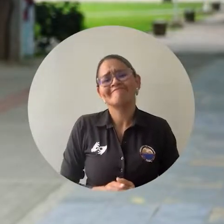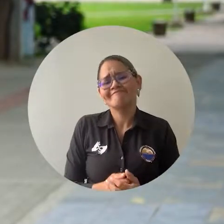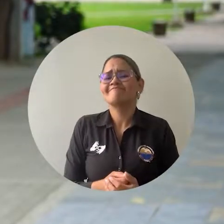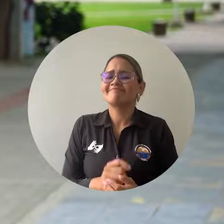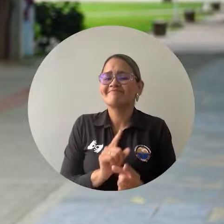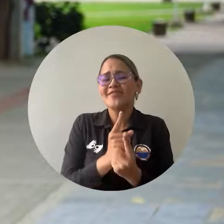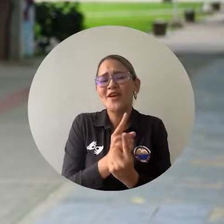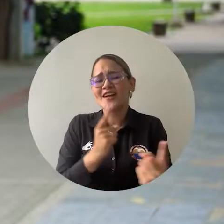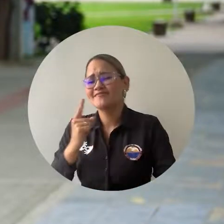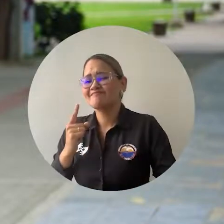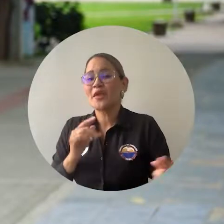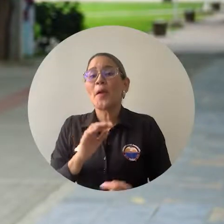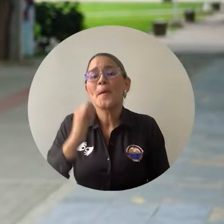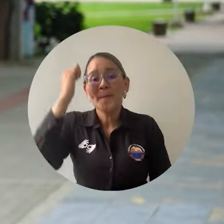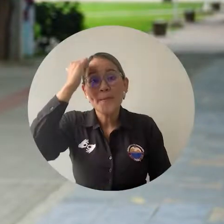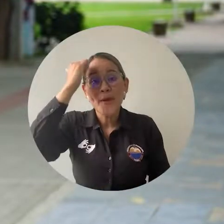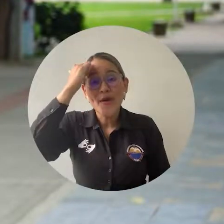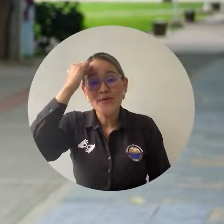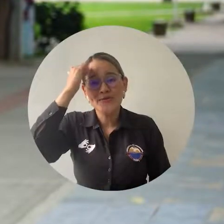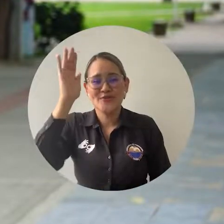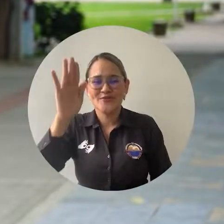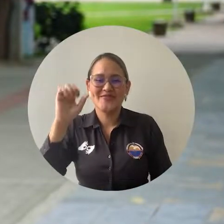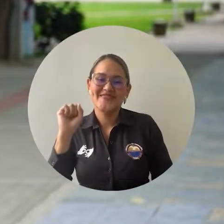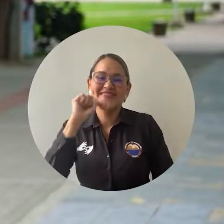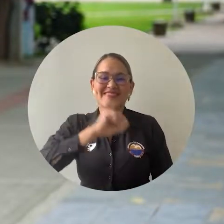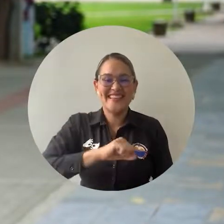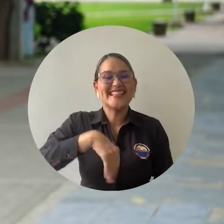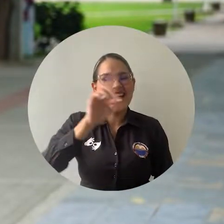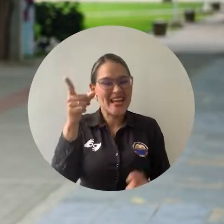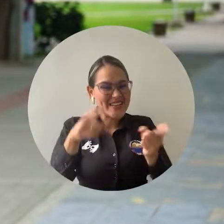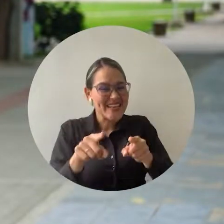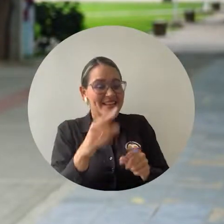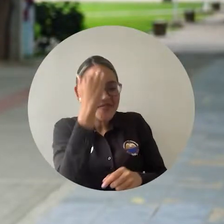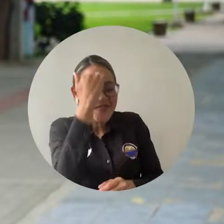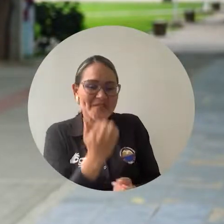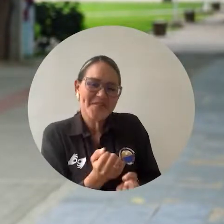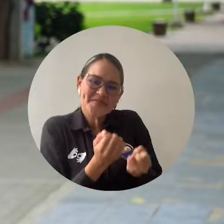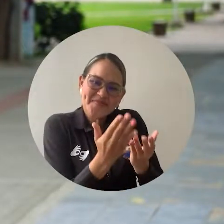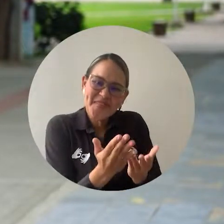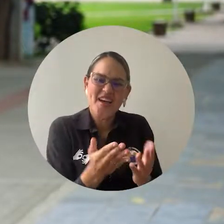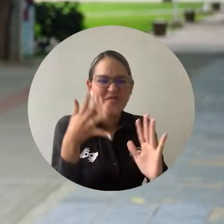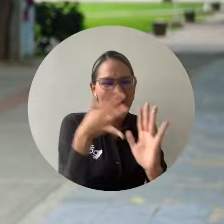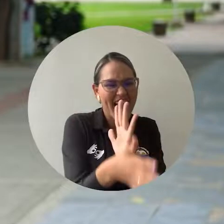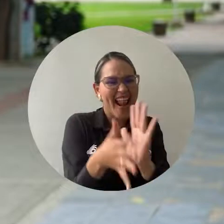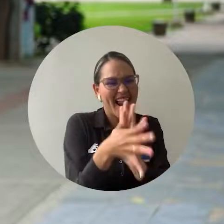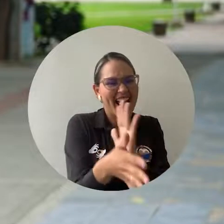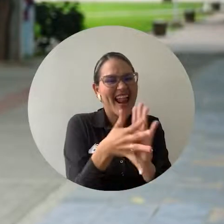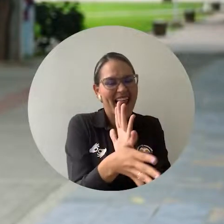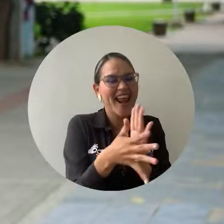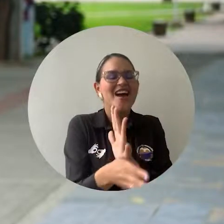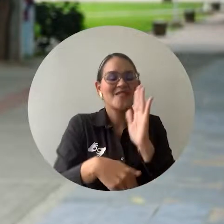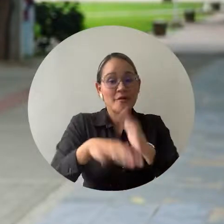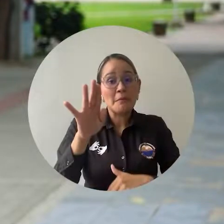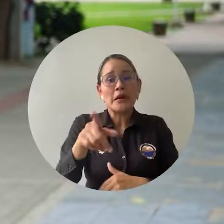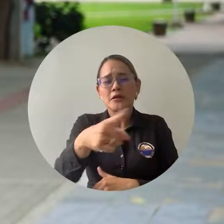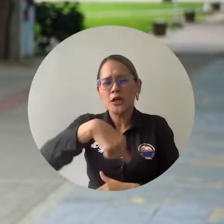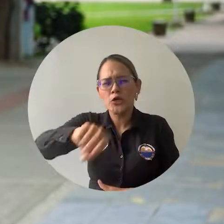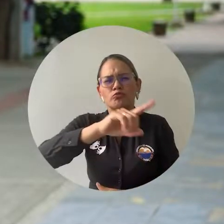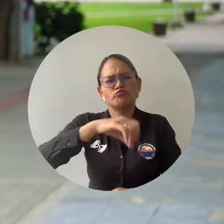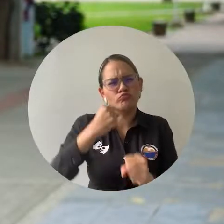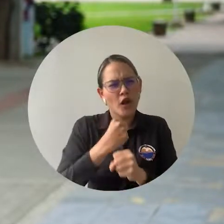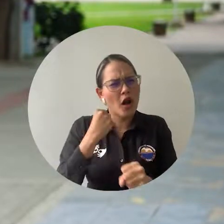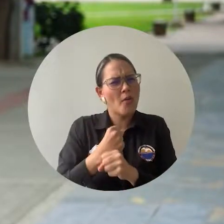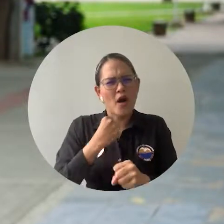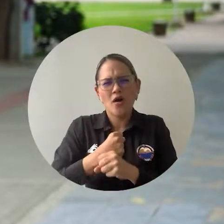rector Pablo Vera Salazar compartió un saludo con el grupo profesoral, siempre exaltando su entrega y dedicación en la formación de miles de